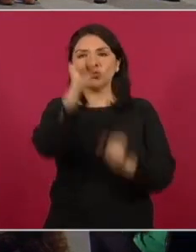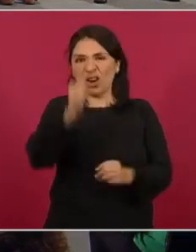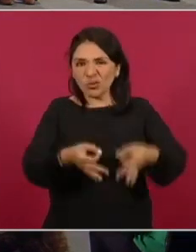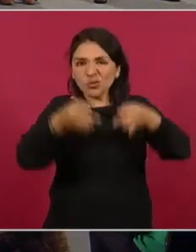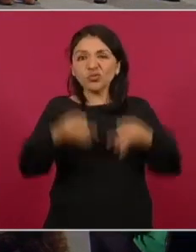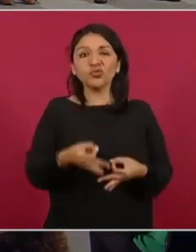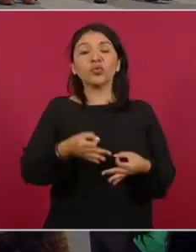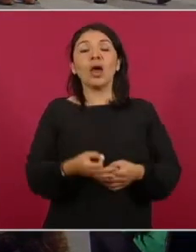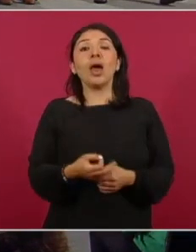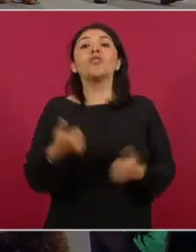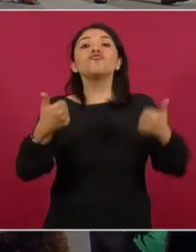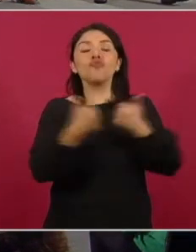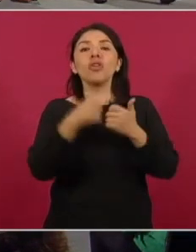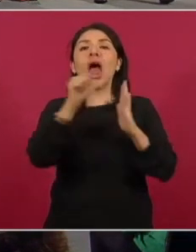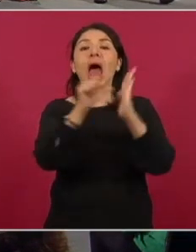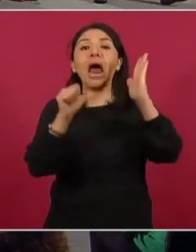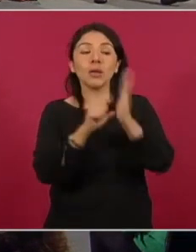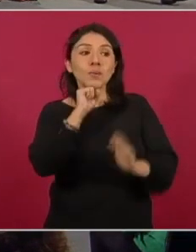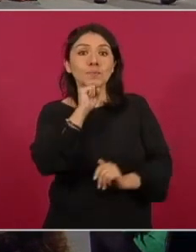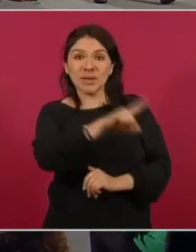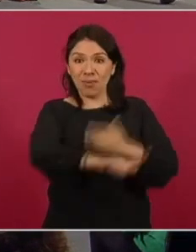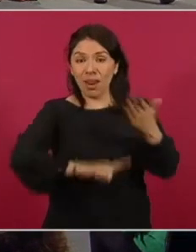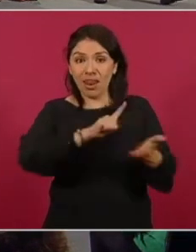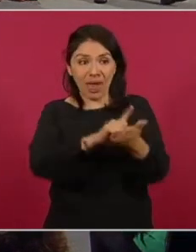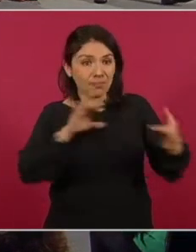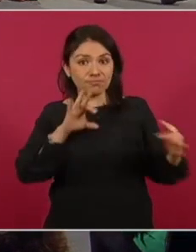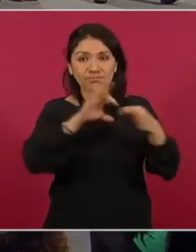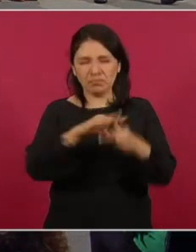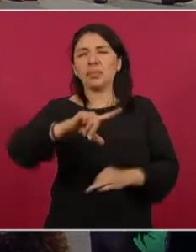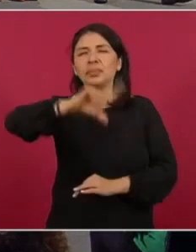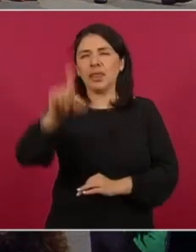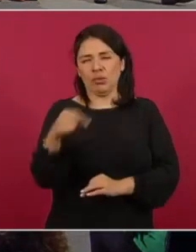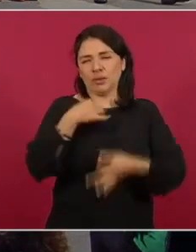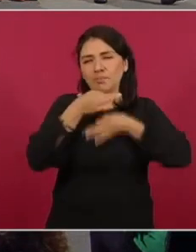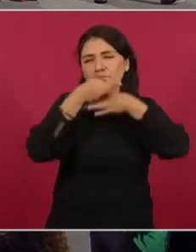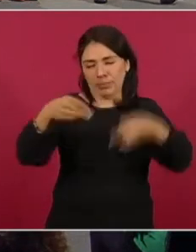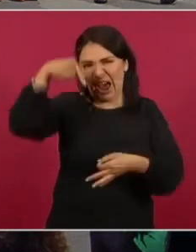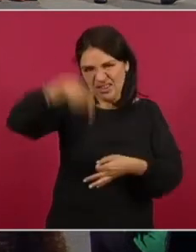con los artículos de esa ley, que los vamos a dar a conocer aquí,